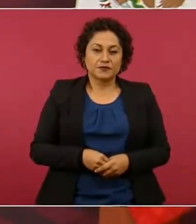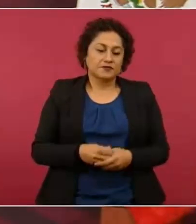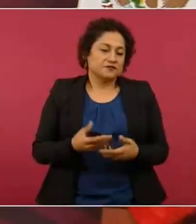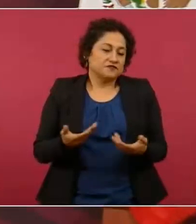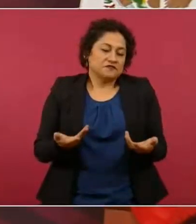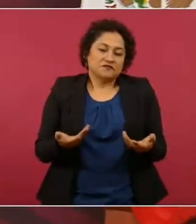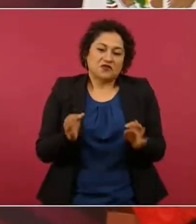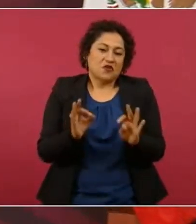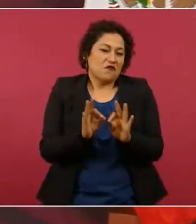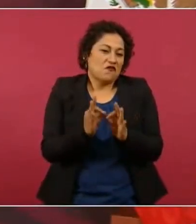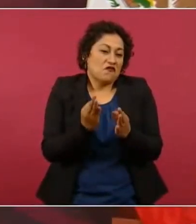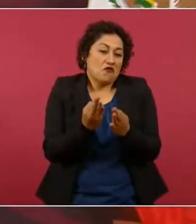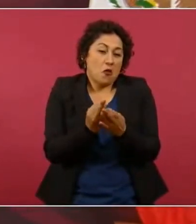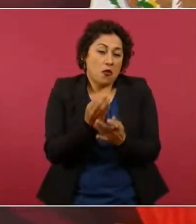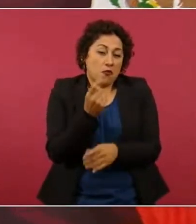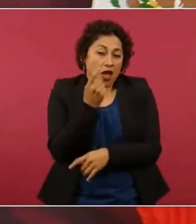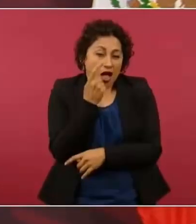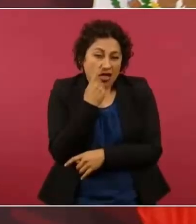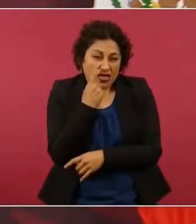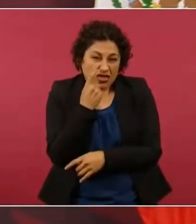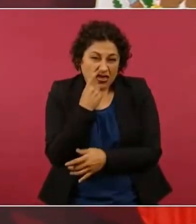estrategias mañosas